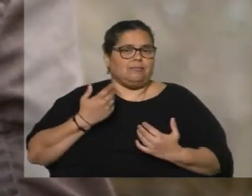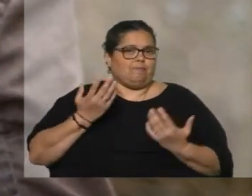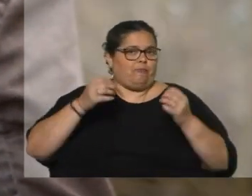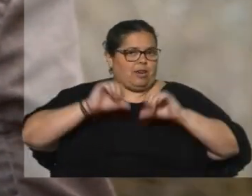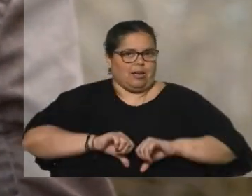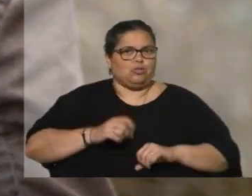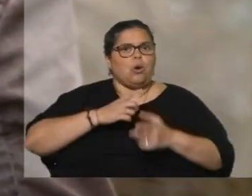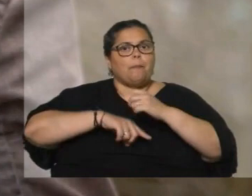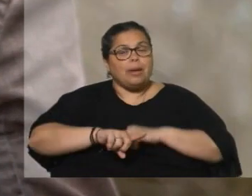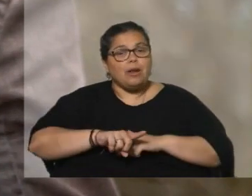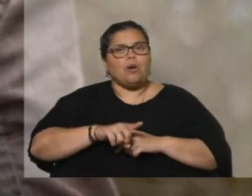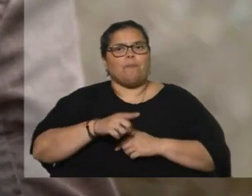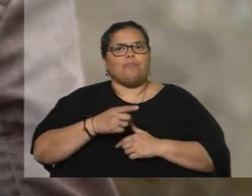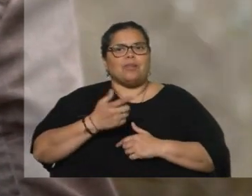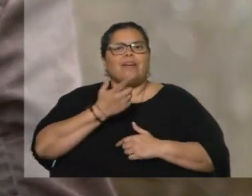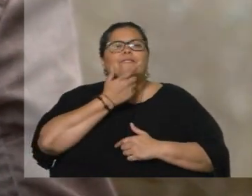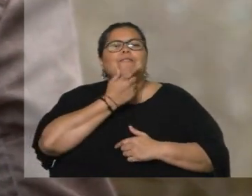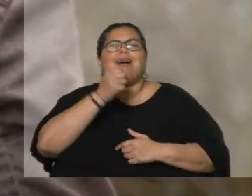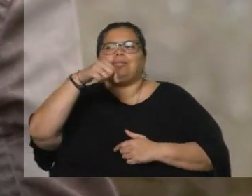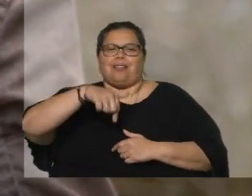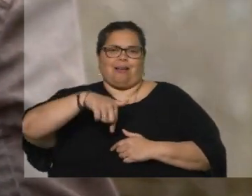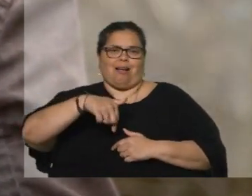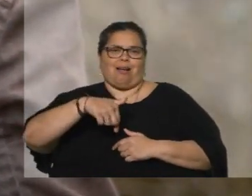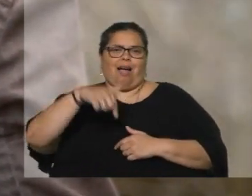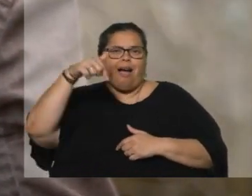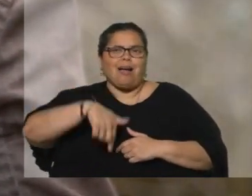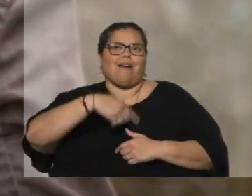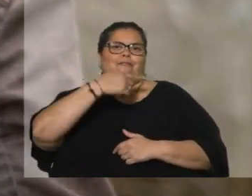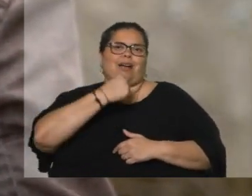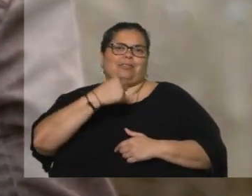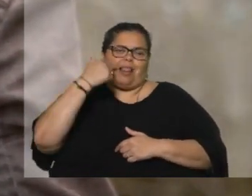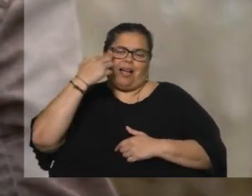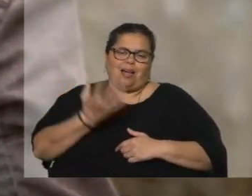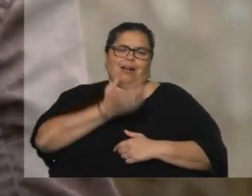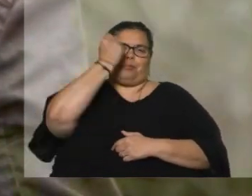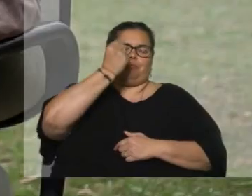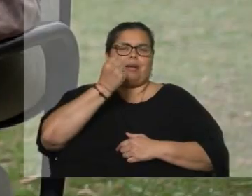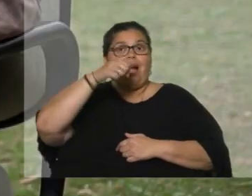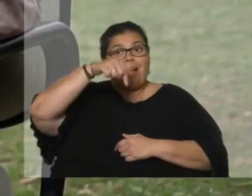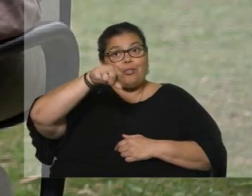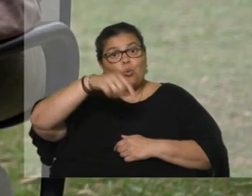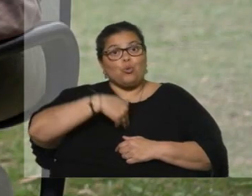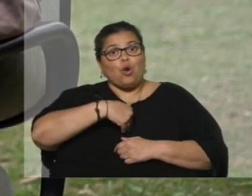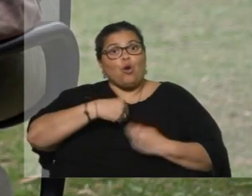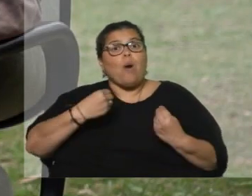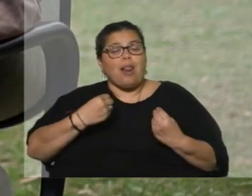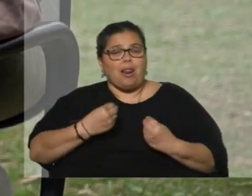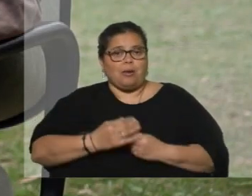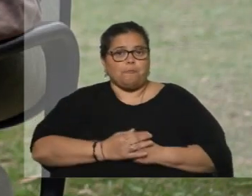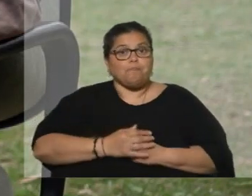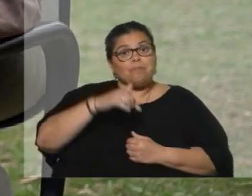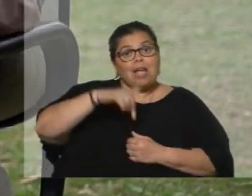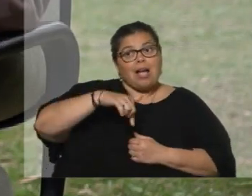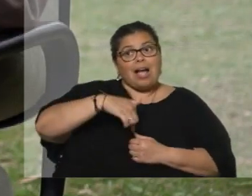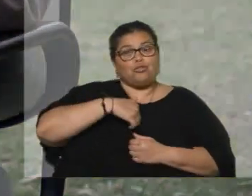Entonces, es fácil. Acá es mucho más fácil. Eso encontré. ¿Y acá qué rol tenés? Acá